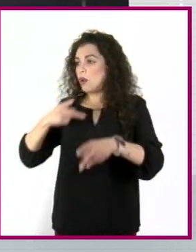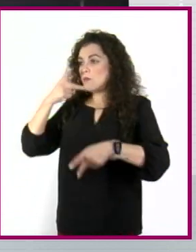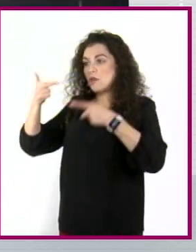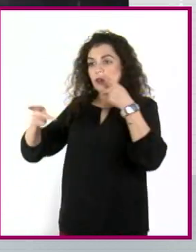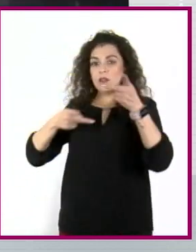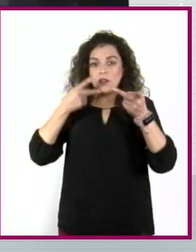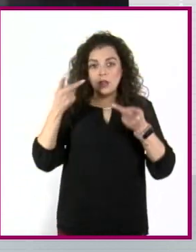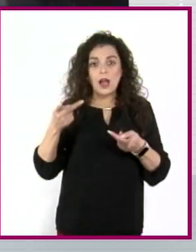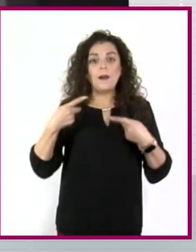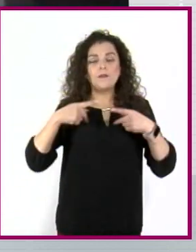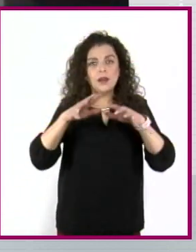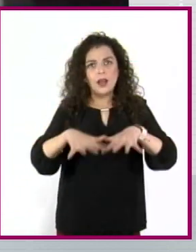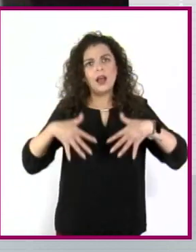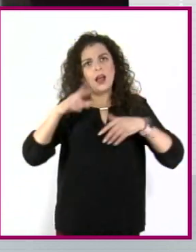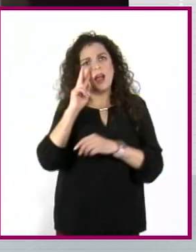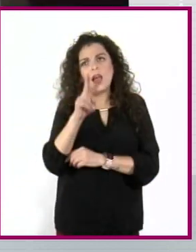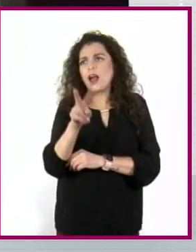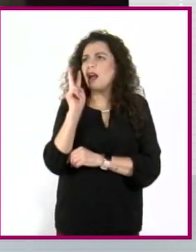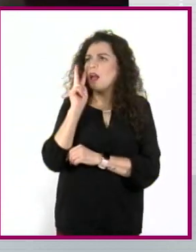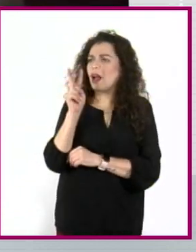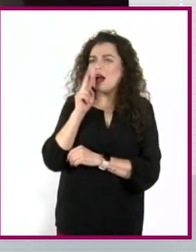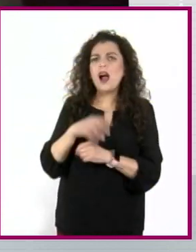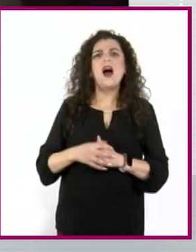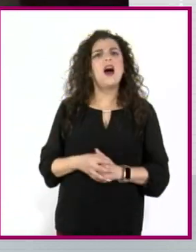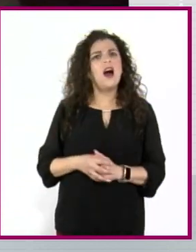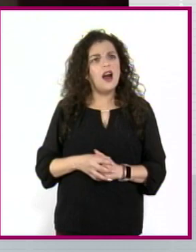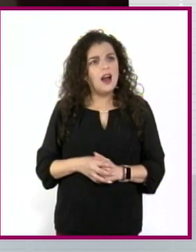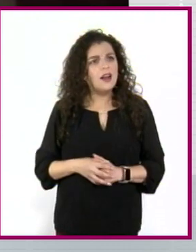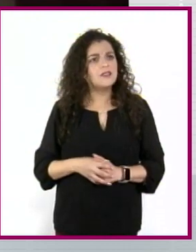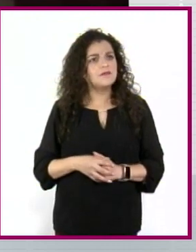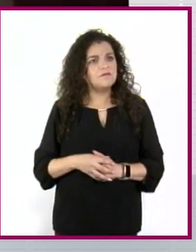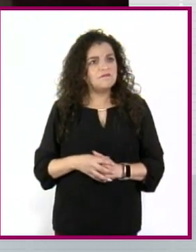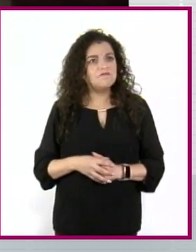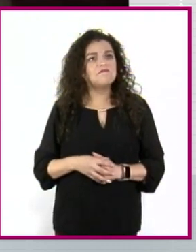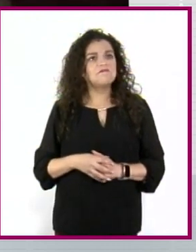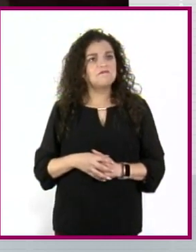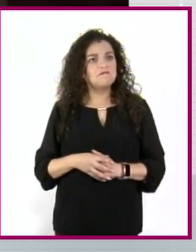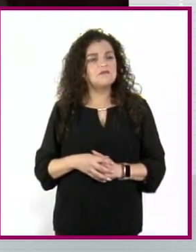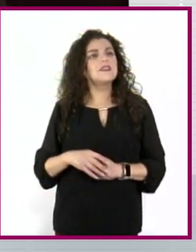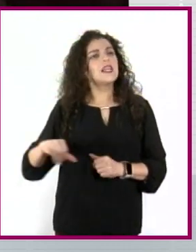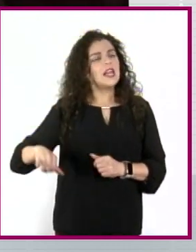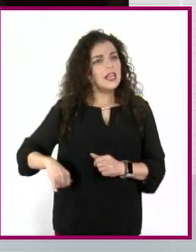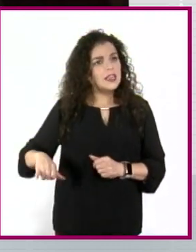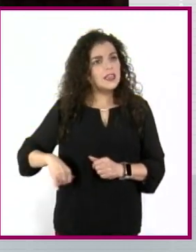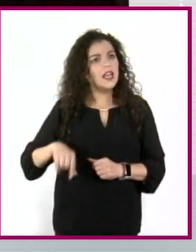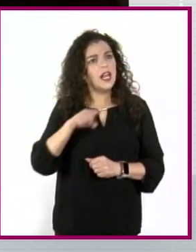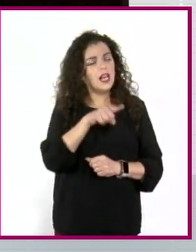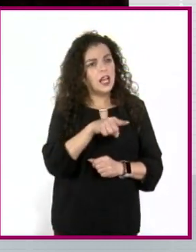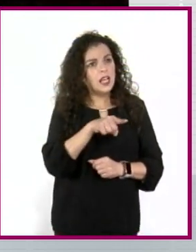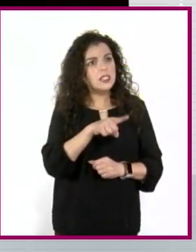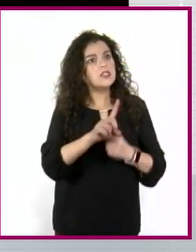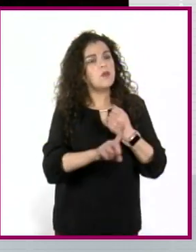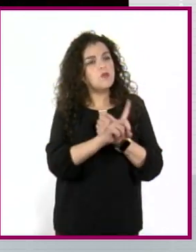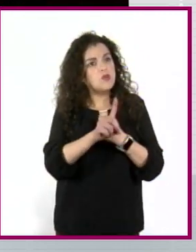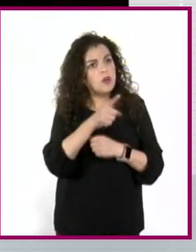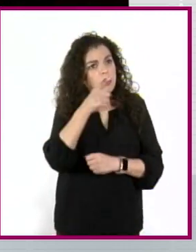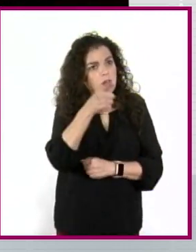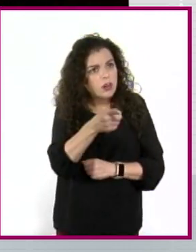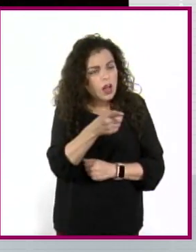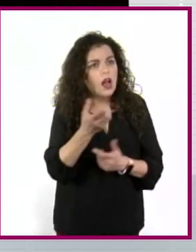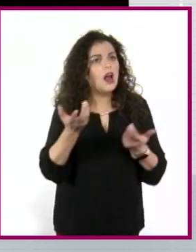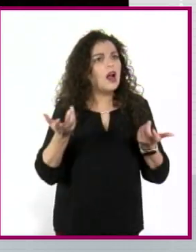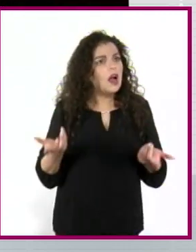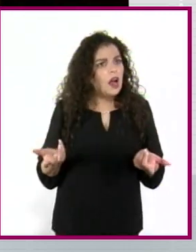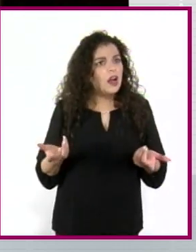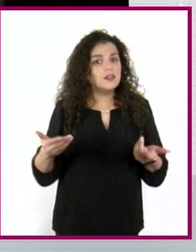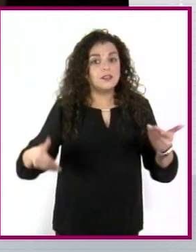les entra la cuestión crítica, se conectan más o se conectan más con los problemas que la obra de teatro